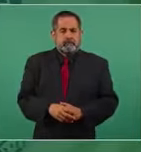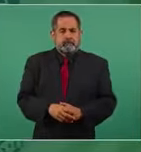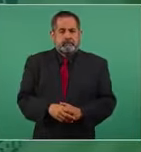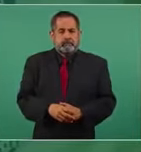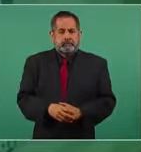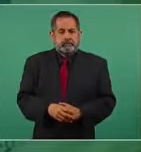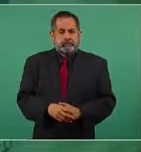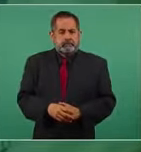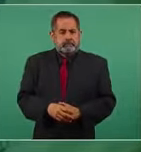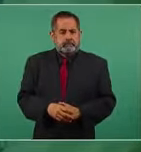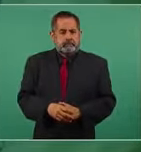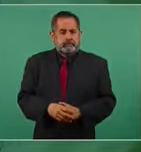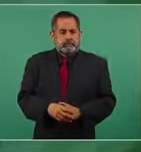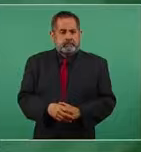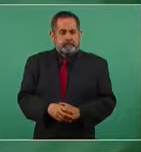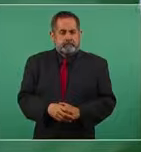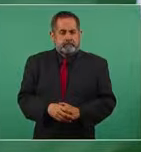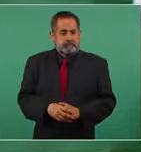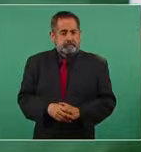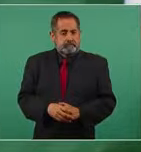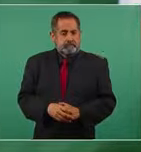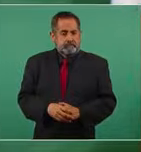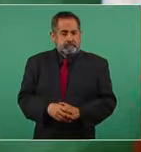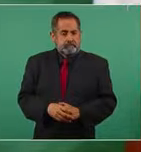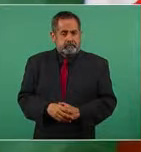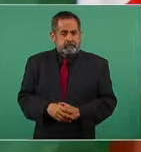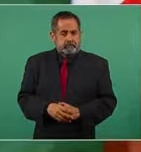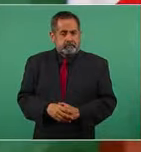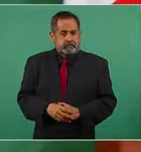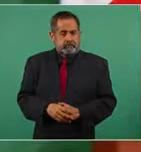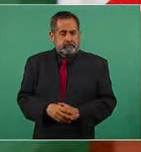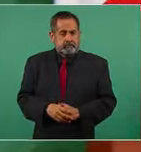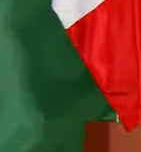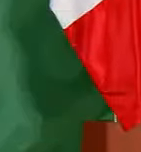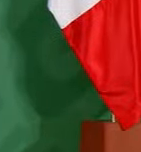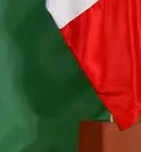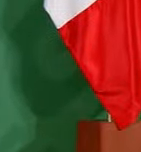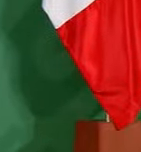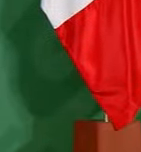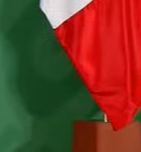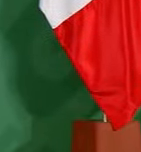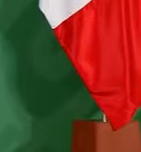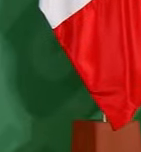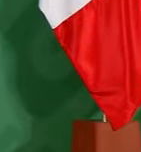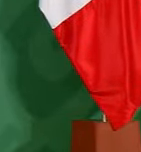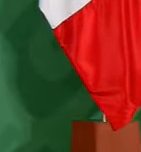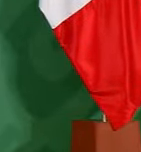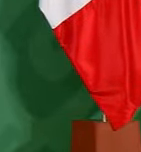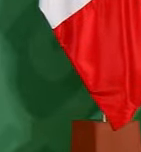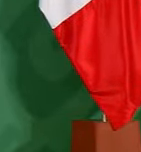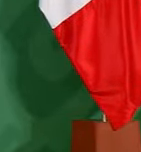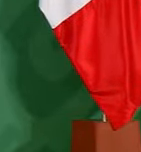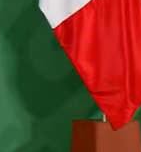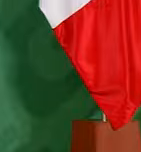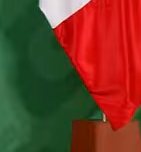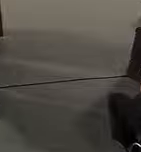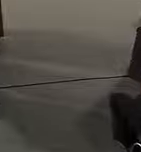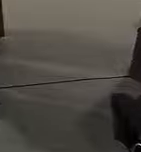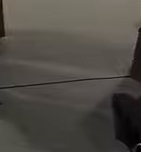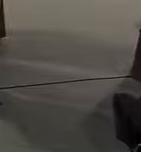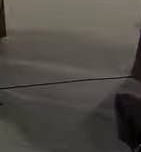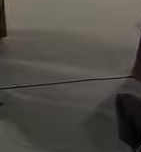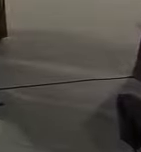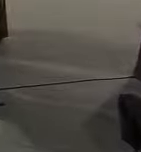de incremento. y ya tenemos la proyección, porque en eso sí